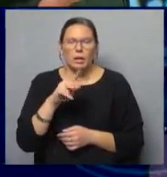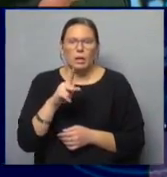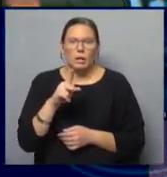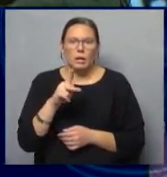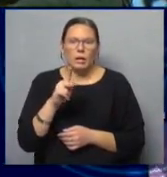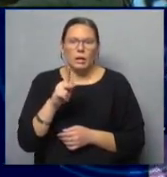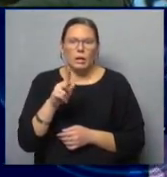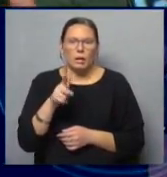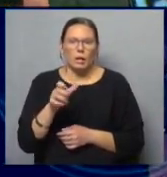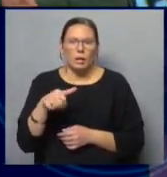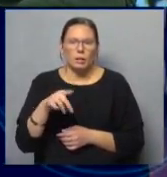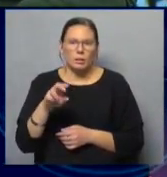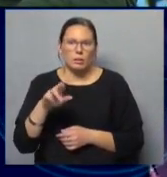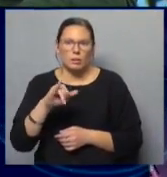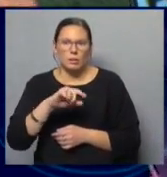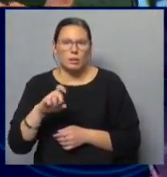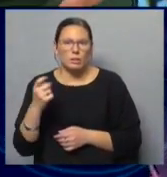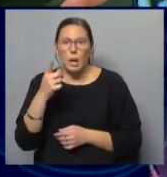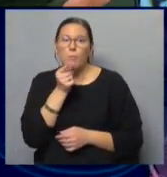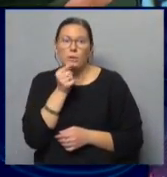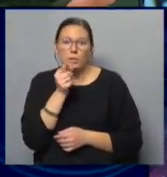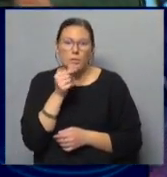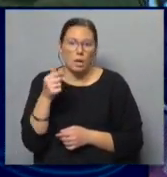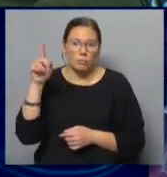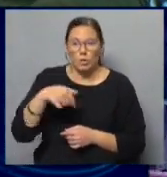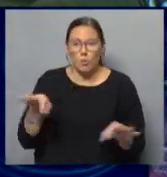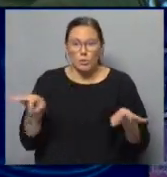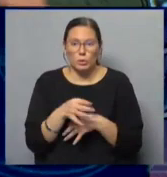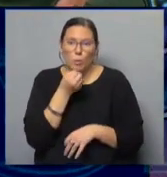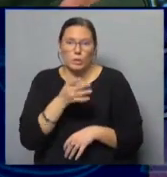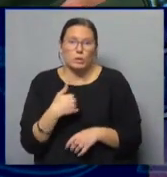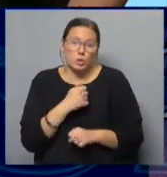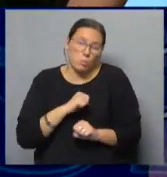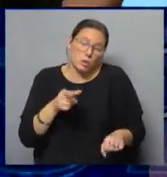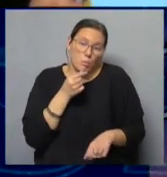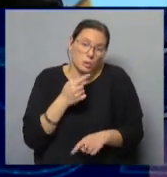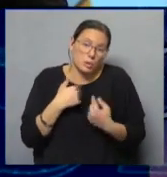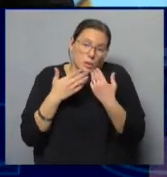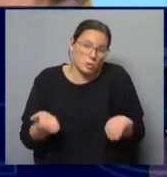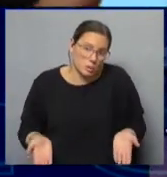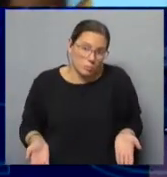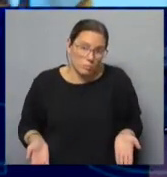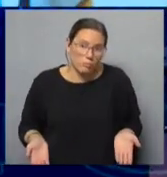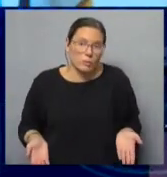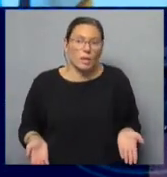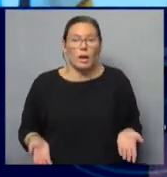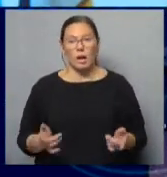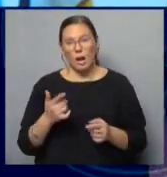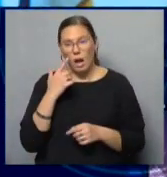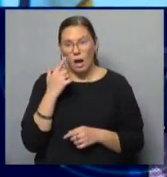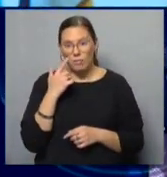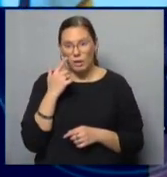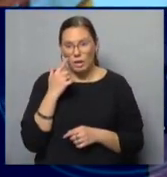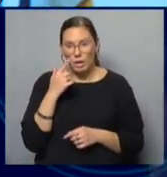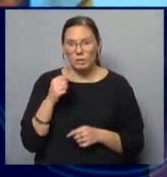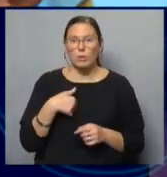Hendrix, yo qué sé. Claro, sí. Entonces, no sé, podría haber salido milico yo. Sí, sí, hay que ver si Es capaz que eso era más lógico. Hay que ver si igual a Hendrix nos hacía parar todos